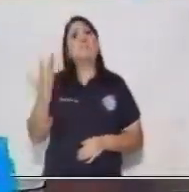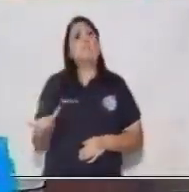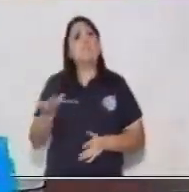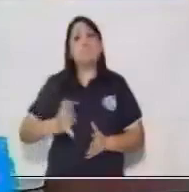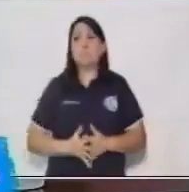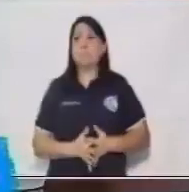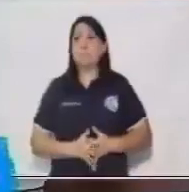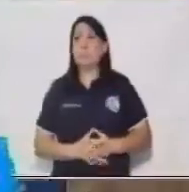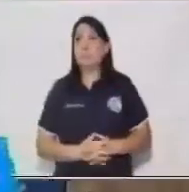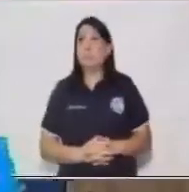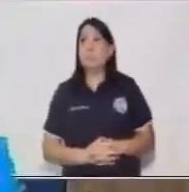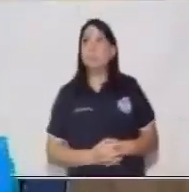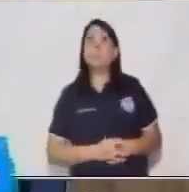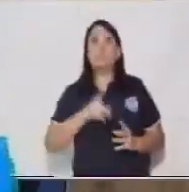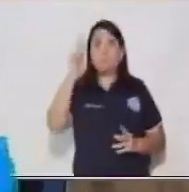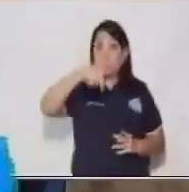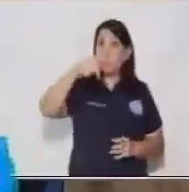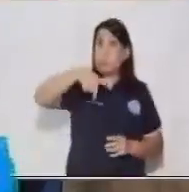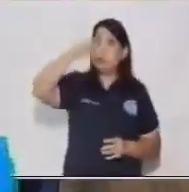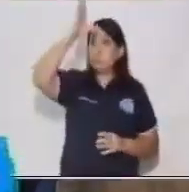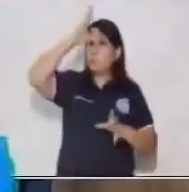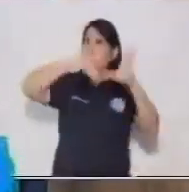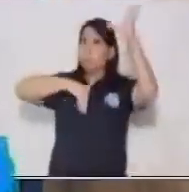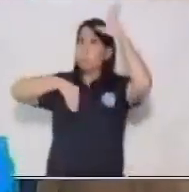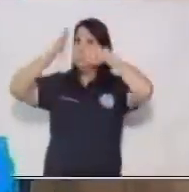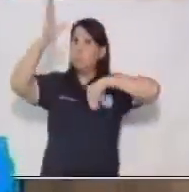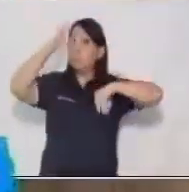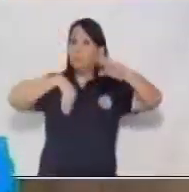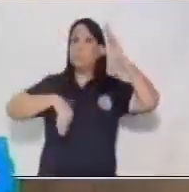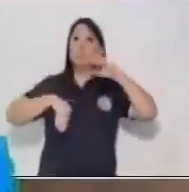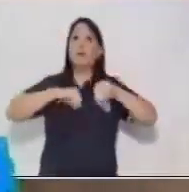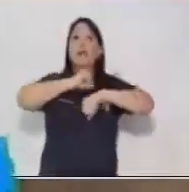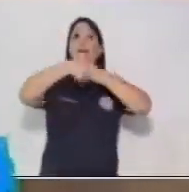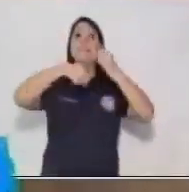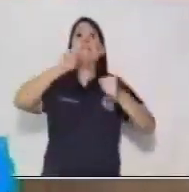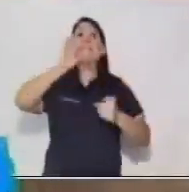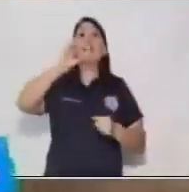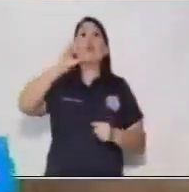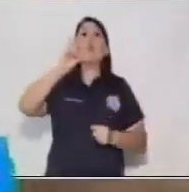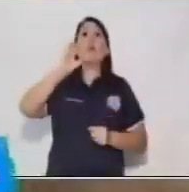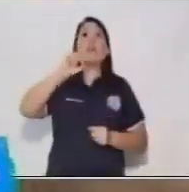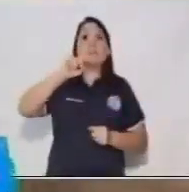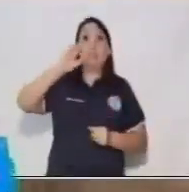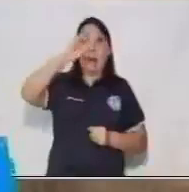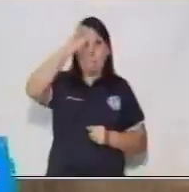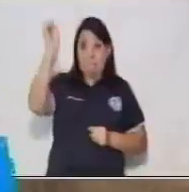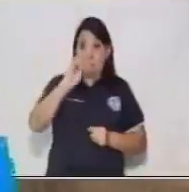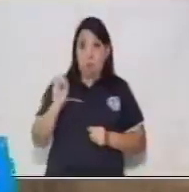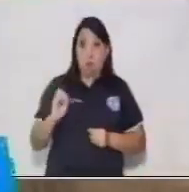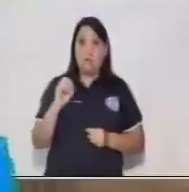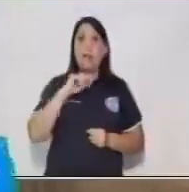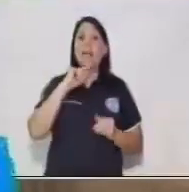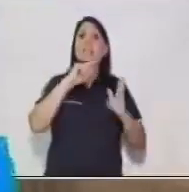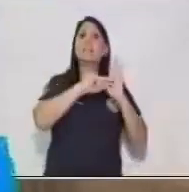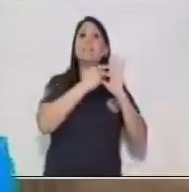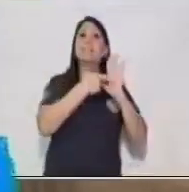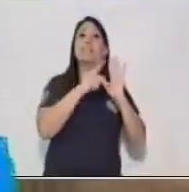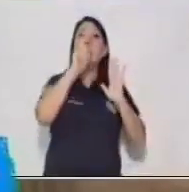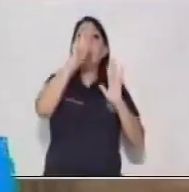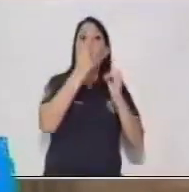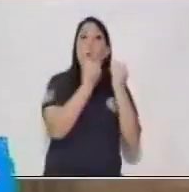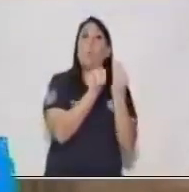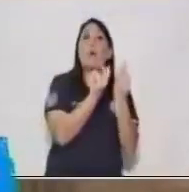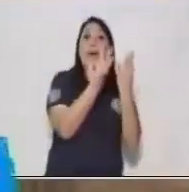Hoy aprendimos que la frecuencia porcentual indica una cantidad